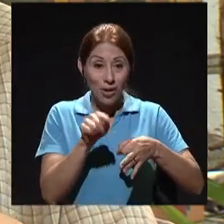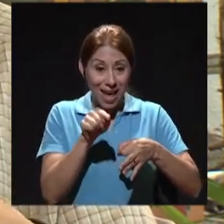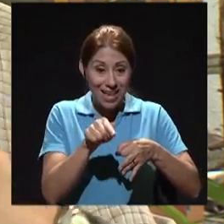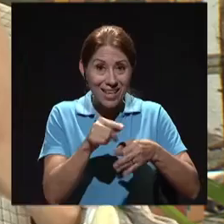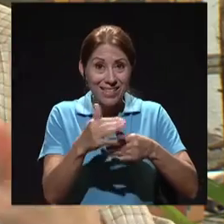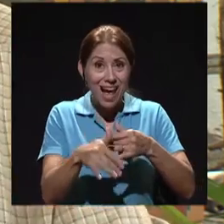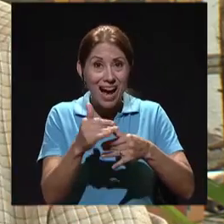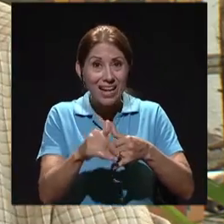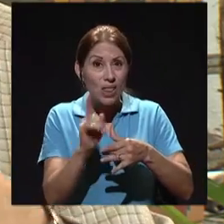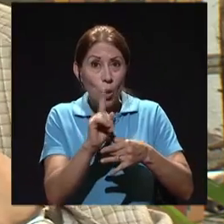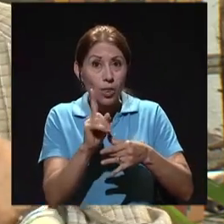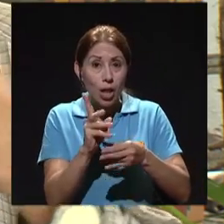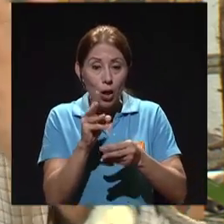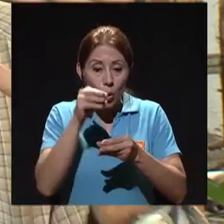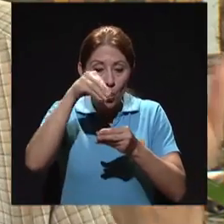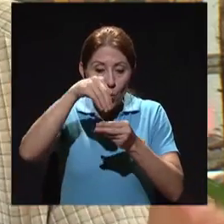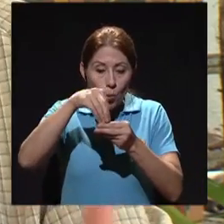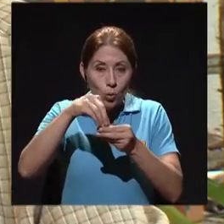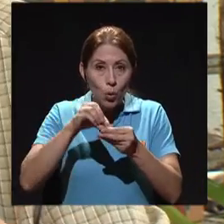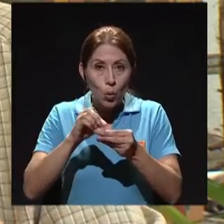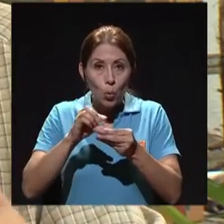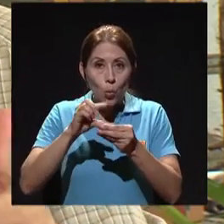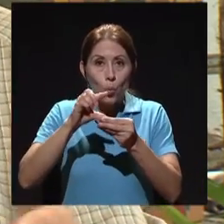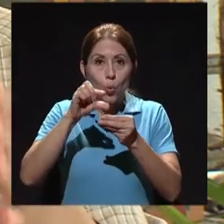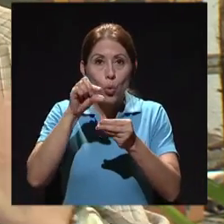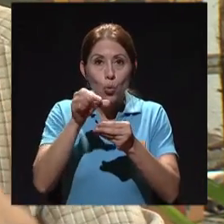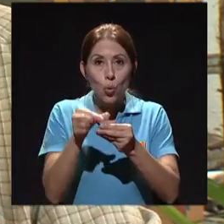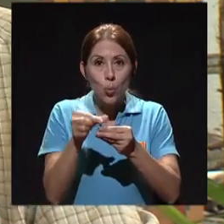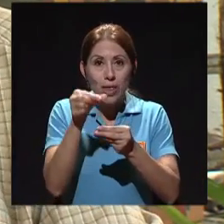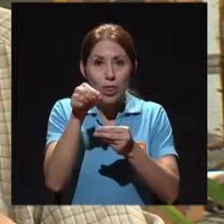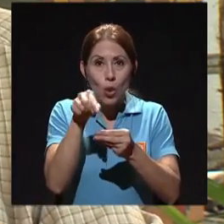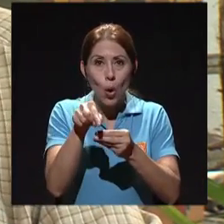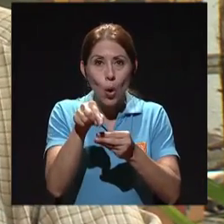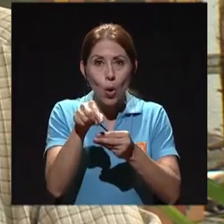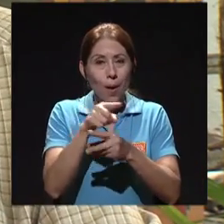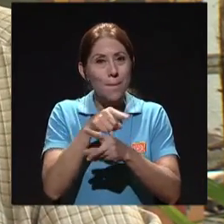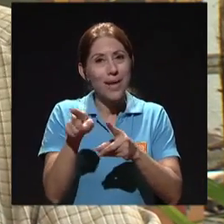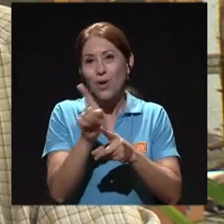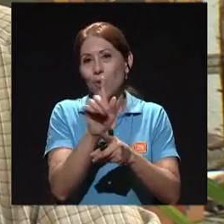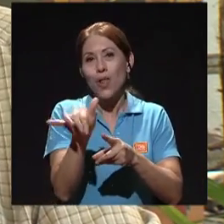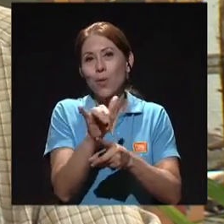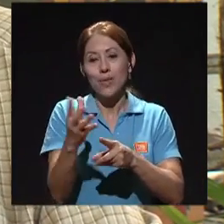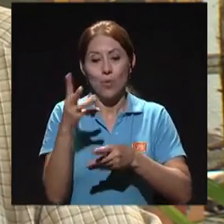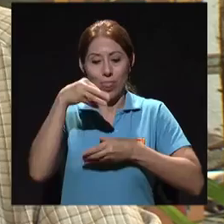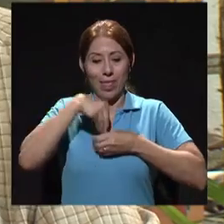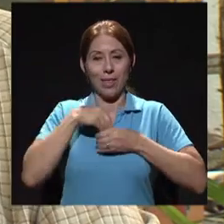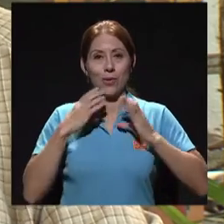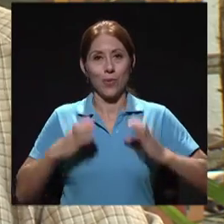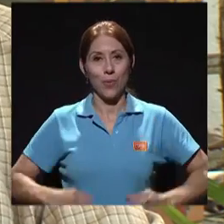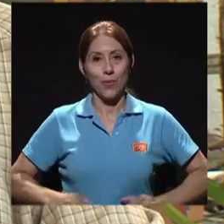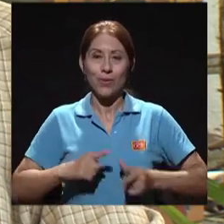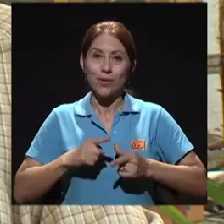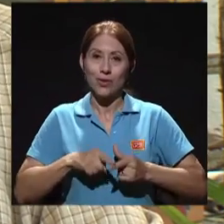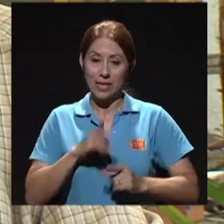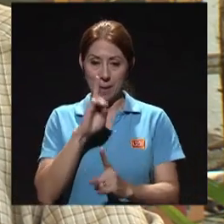la sangre. Entonces, por más que un tubito tenga las condiciones para, hay que procesarlo en el transcurso del día.